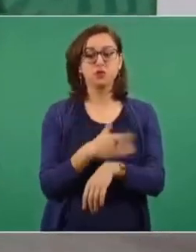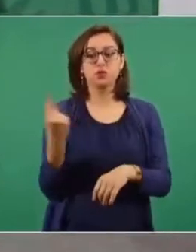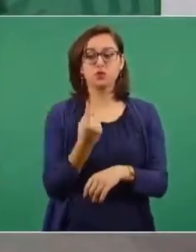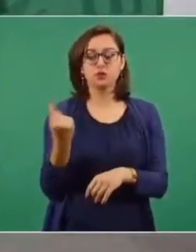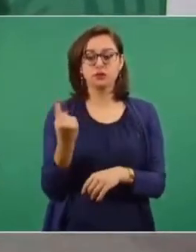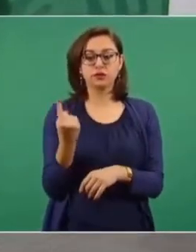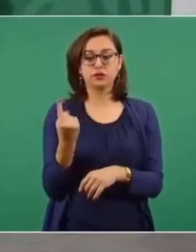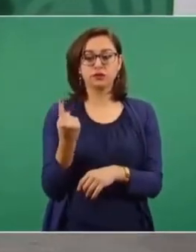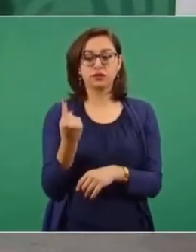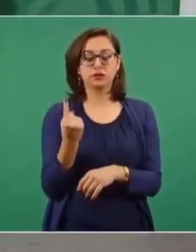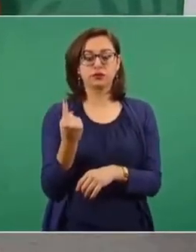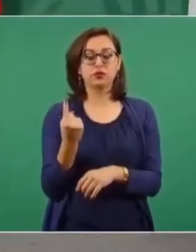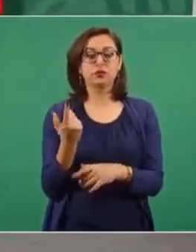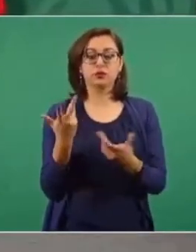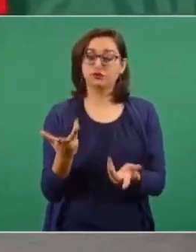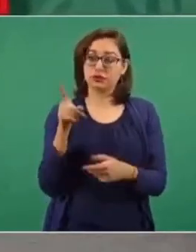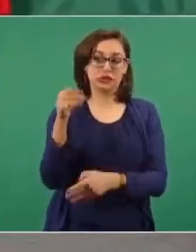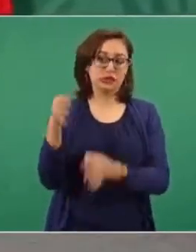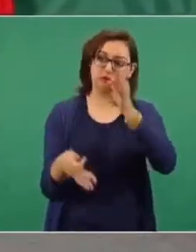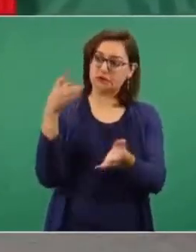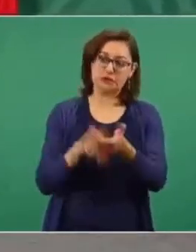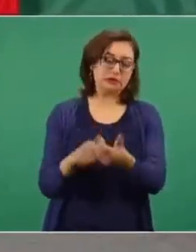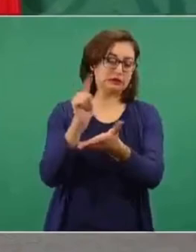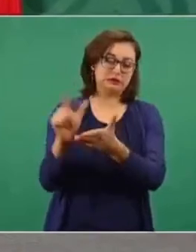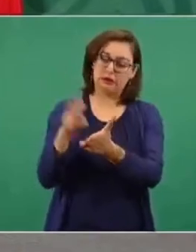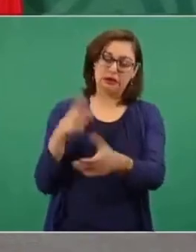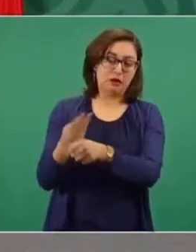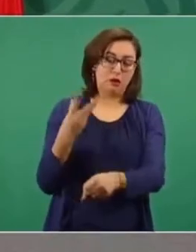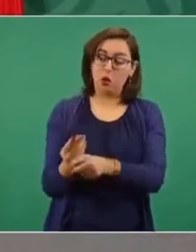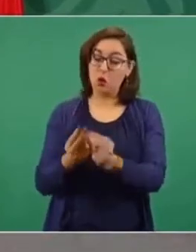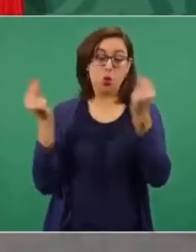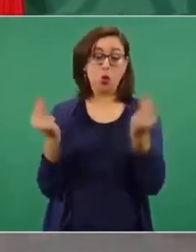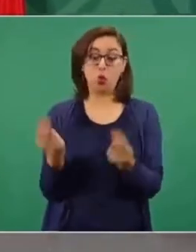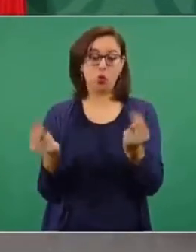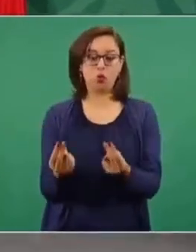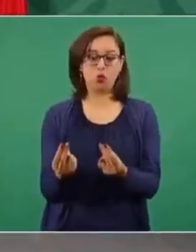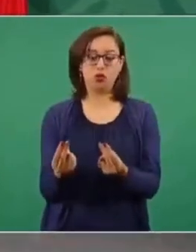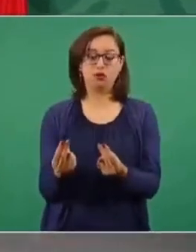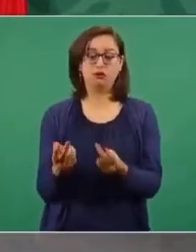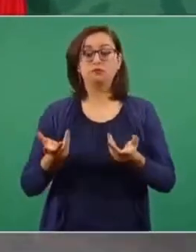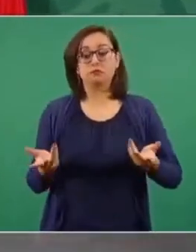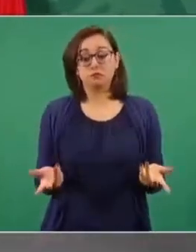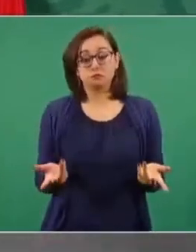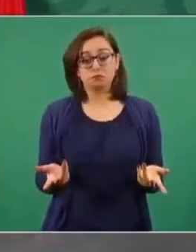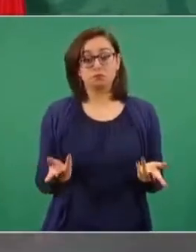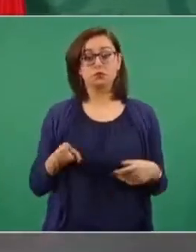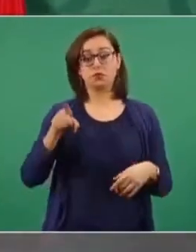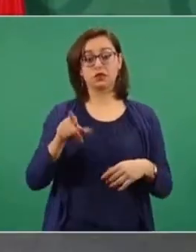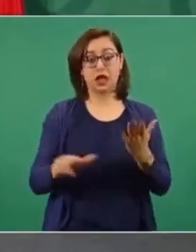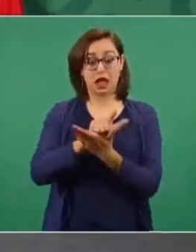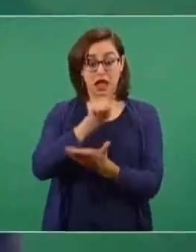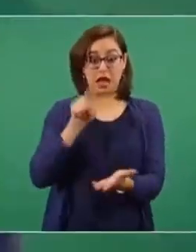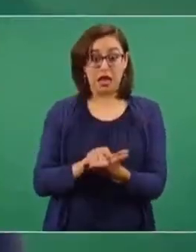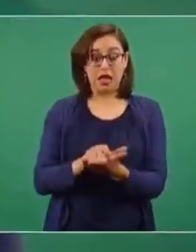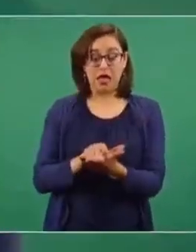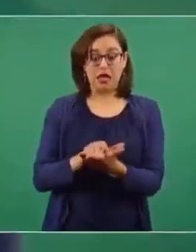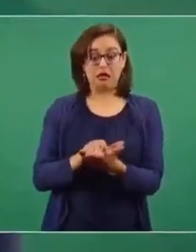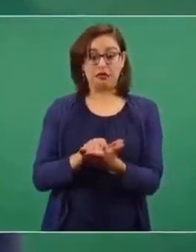urge la reforma al Poder Judicial. Entonces, si ya están por aprobar leyes para